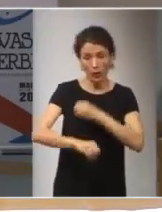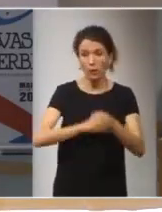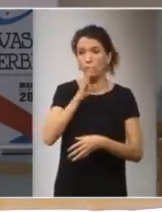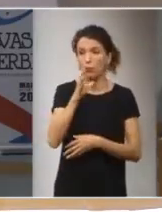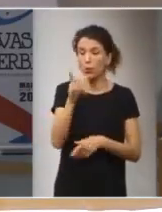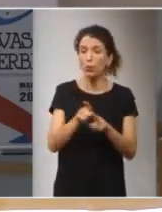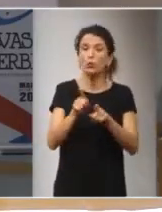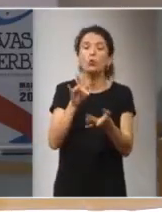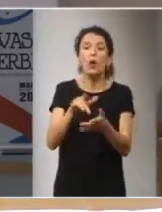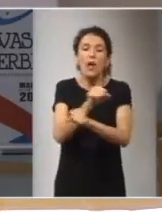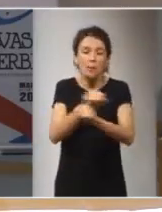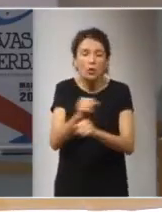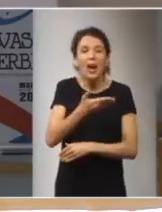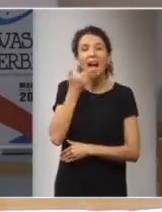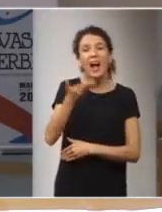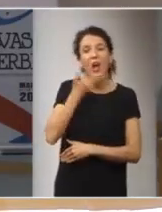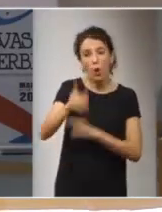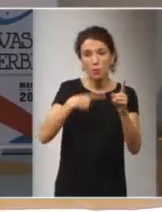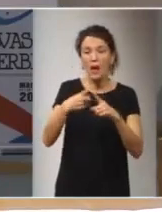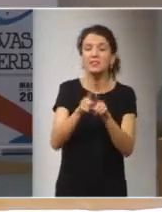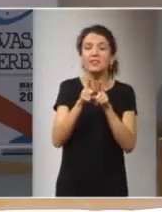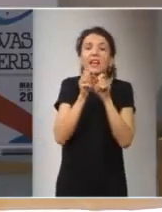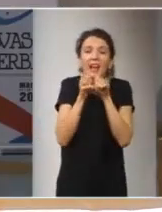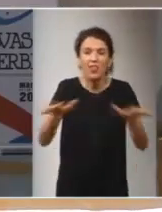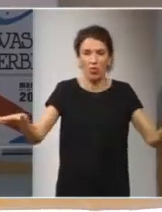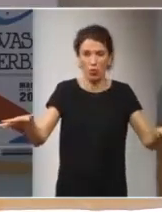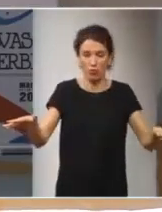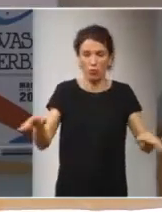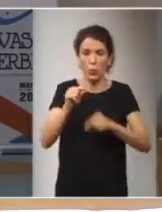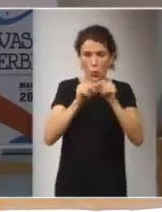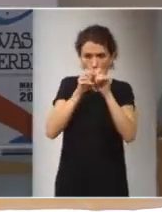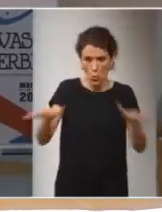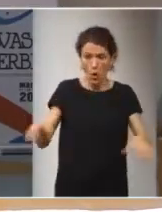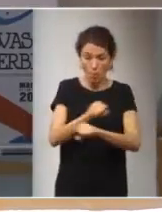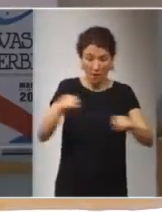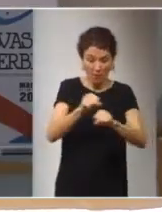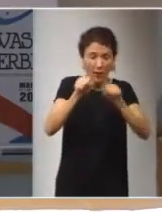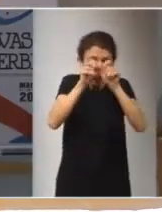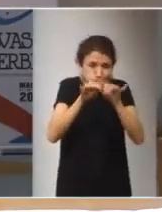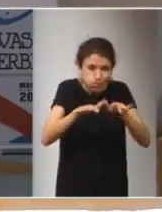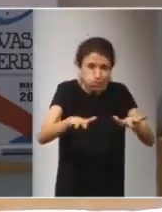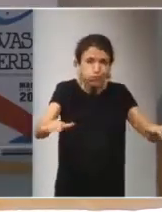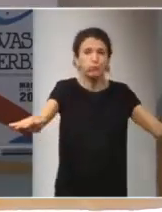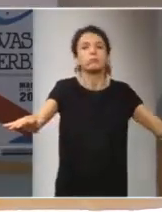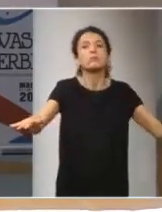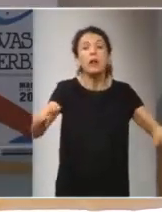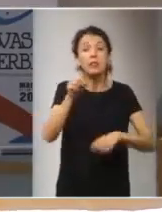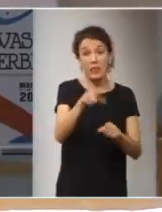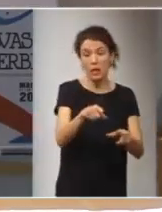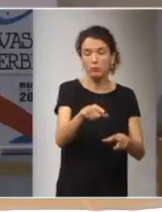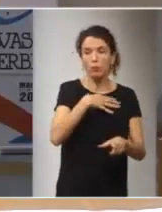la explosión, por el calor y por la radiación. Cuando hay una explosión la onda expansiva causa